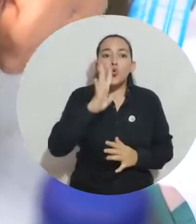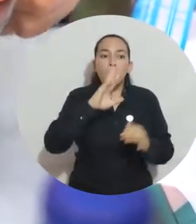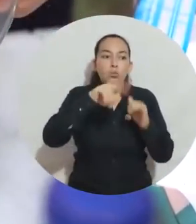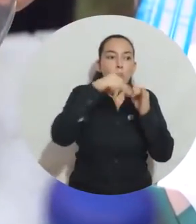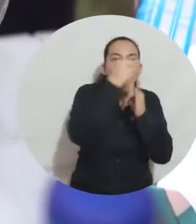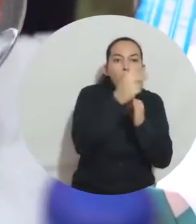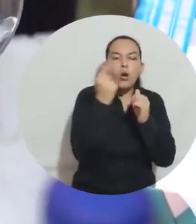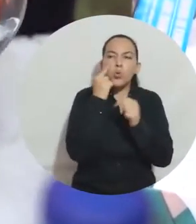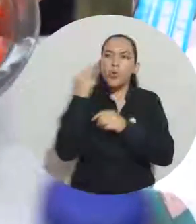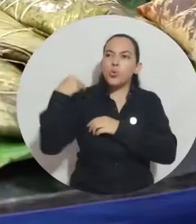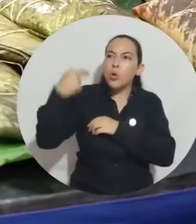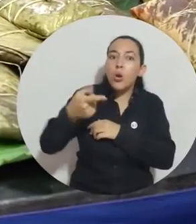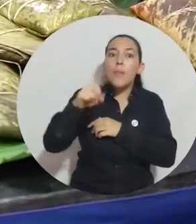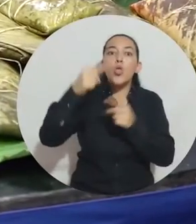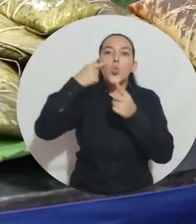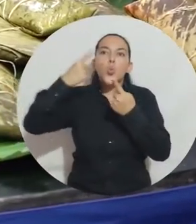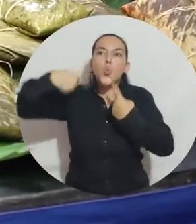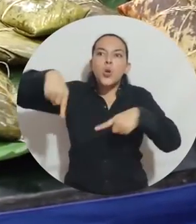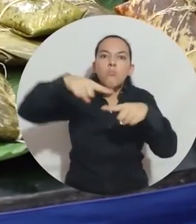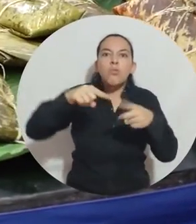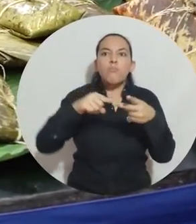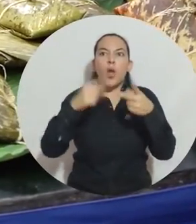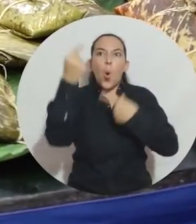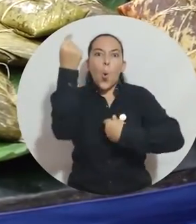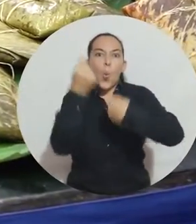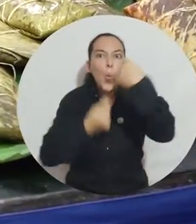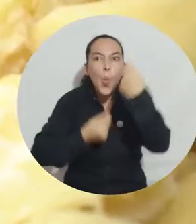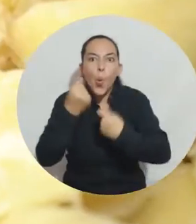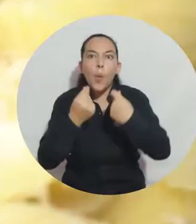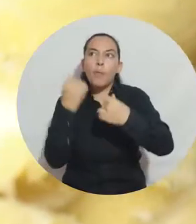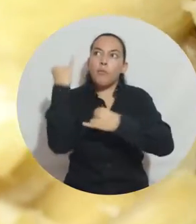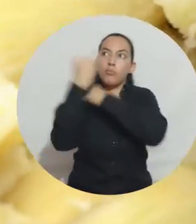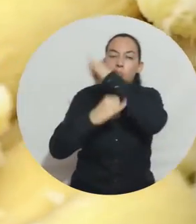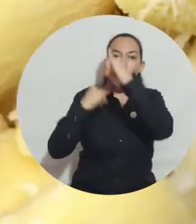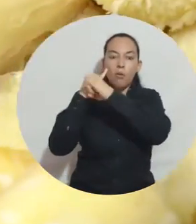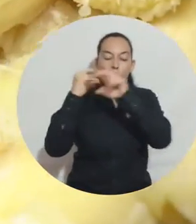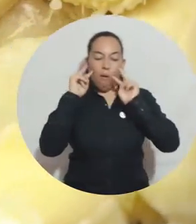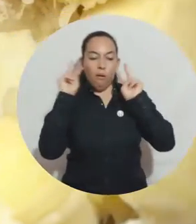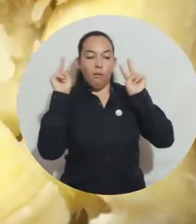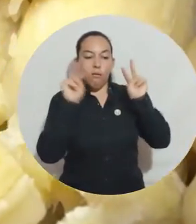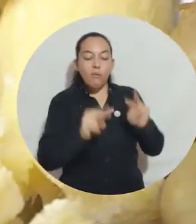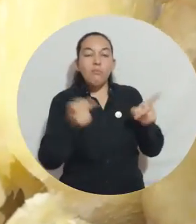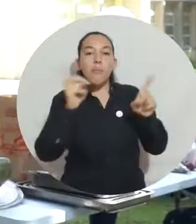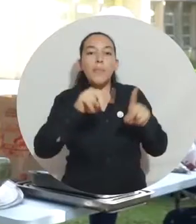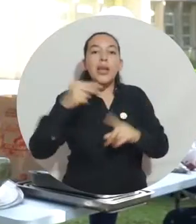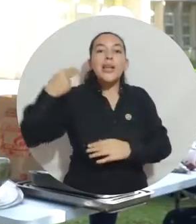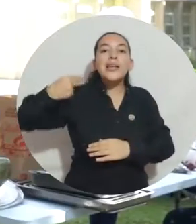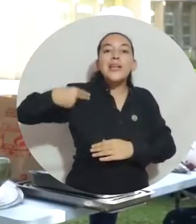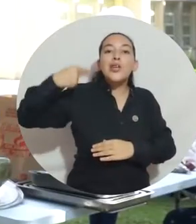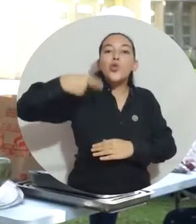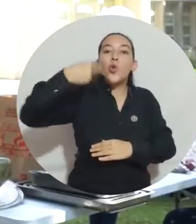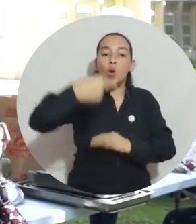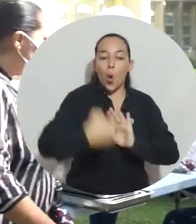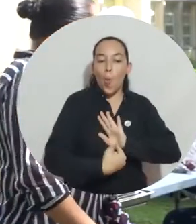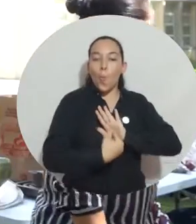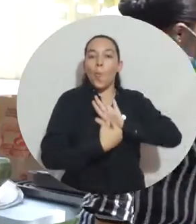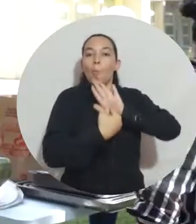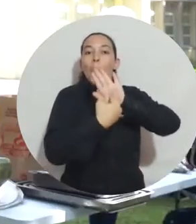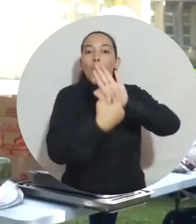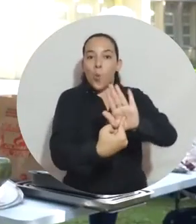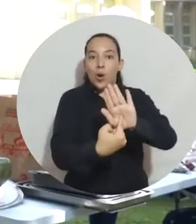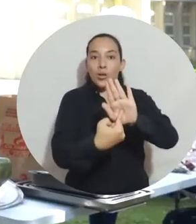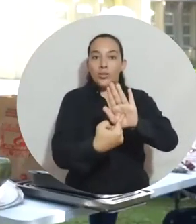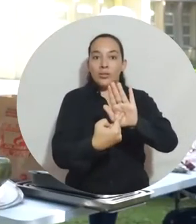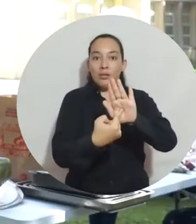la mirada antropológica, sino también la mirada turística, la mirada económica, la mirada internacional y el componente histórico que